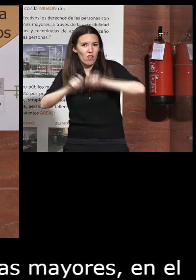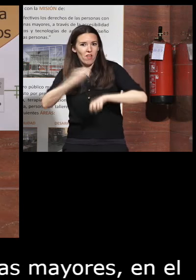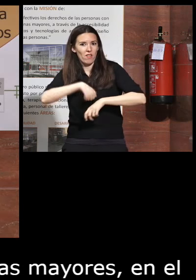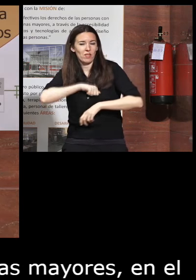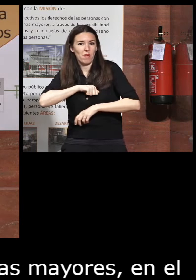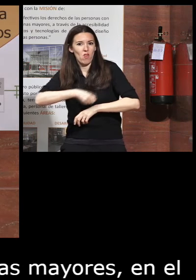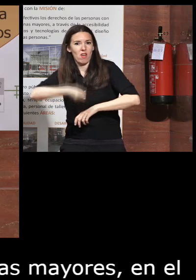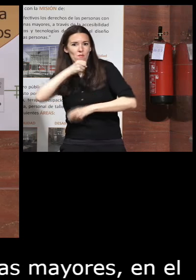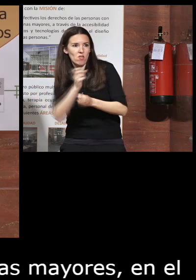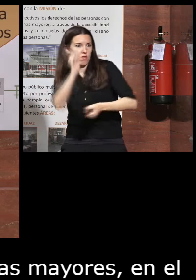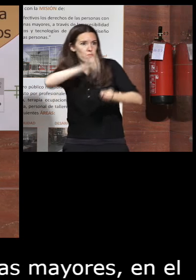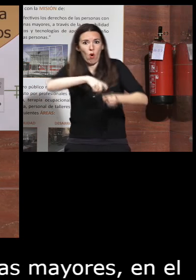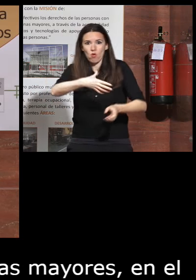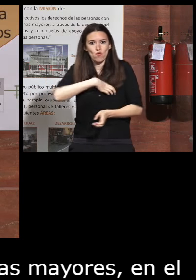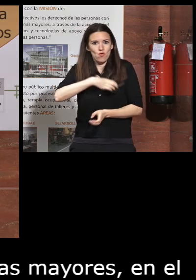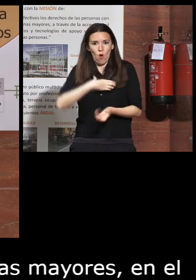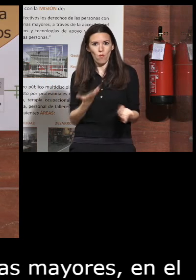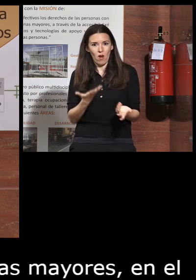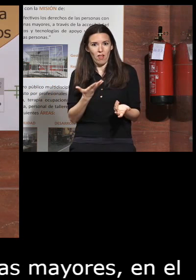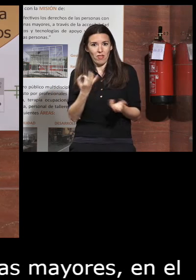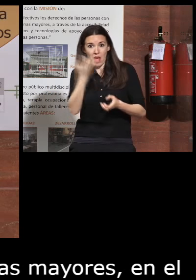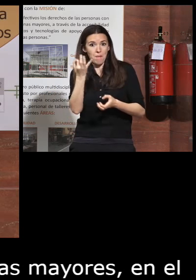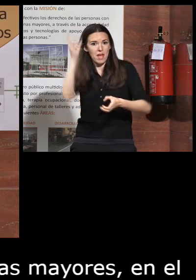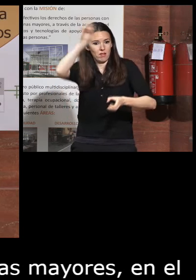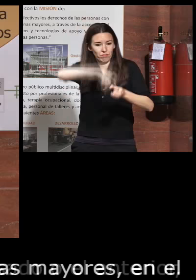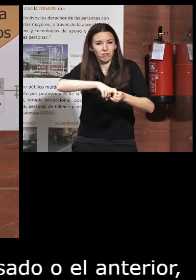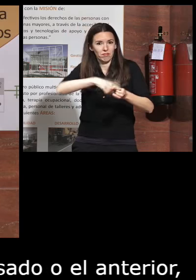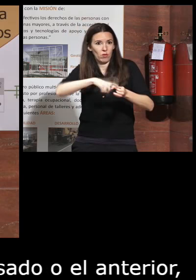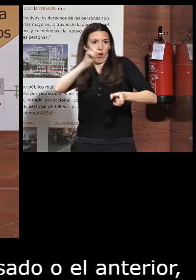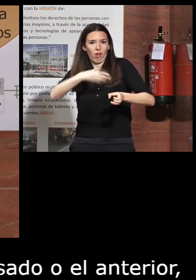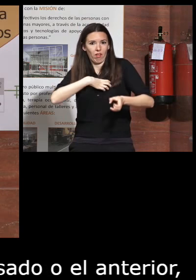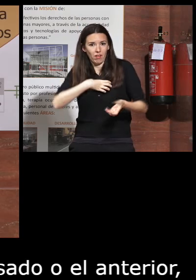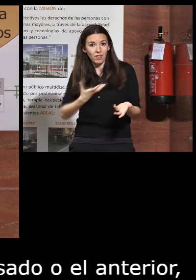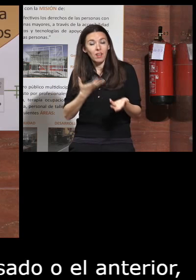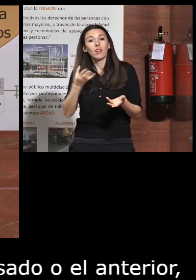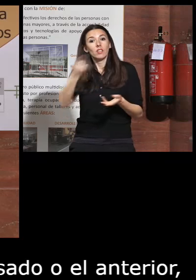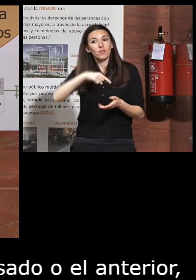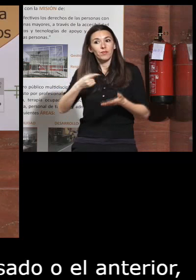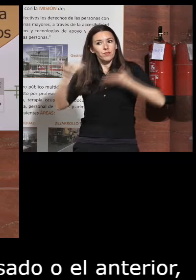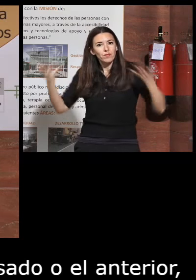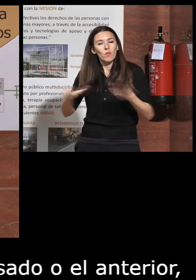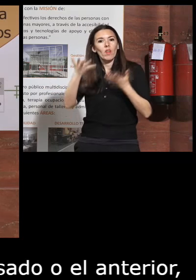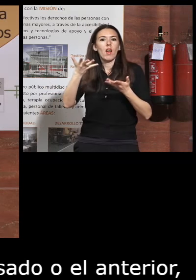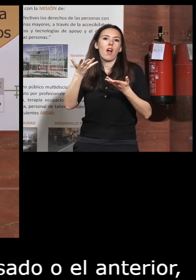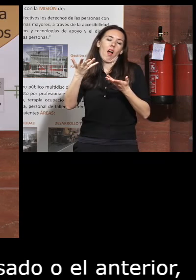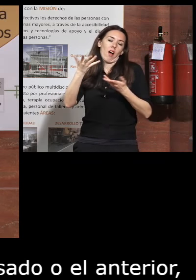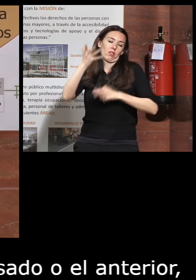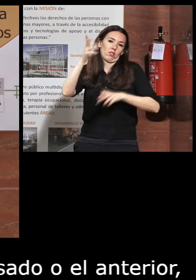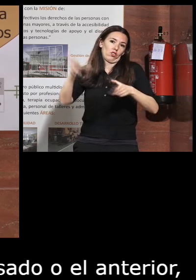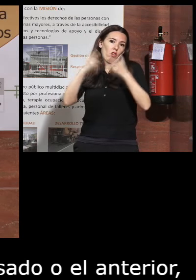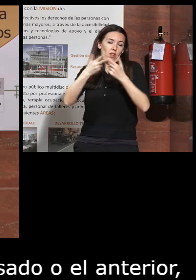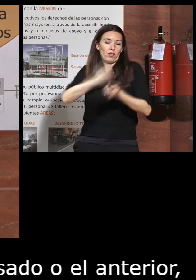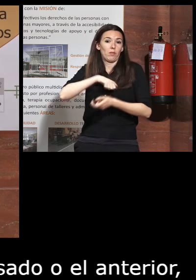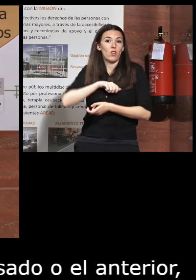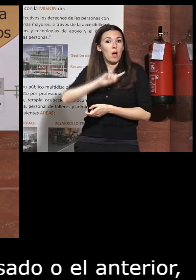en el grupo de trabajo de ciudades y comunidades amigables con las personas mayores entonces implicamos a la sociedad española y a